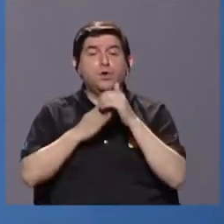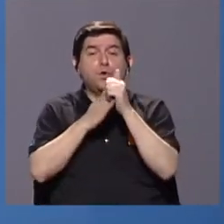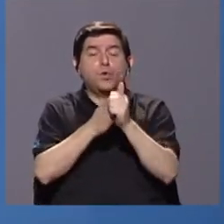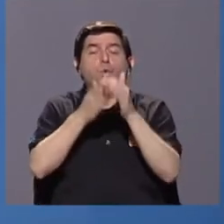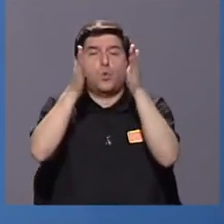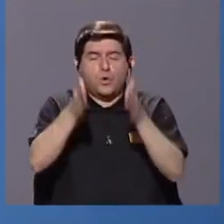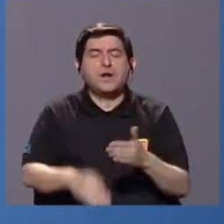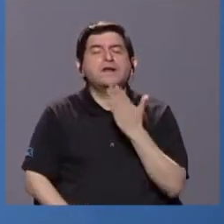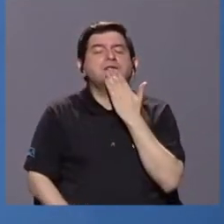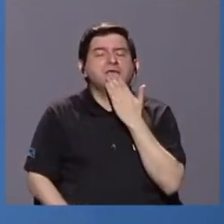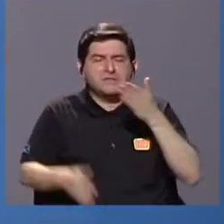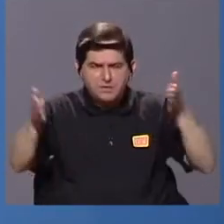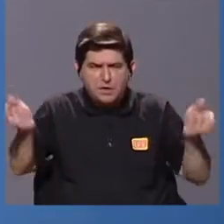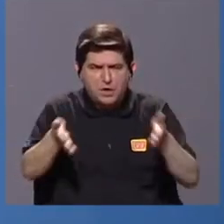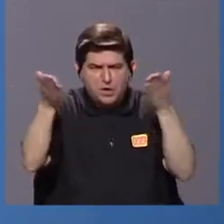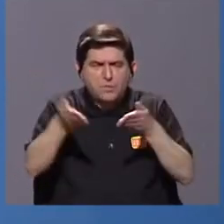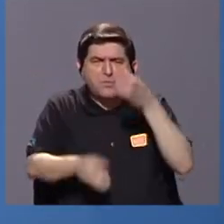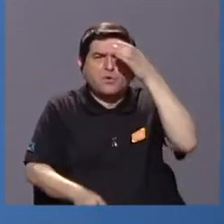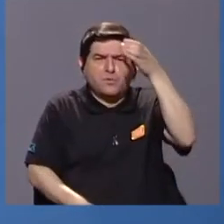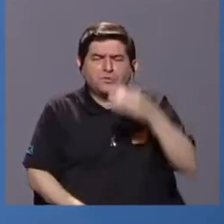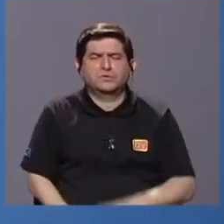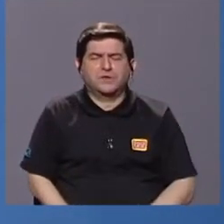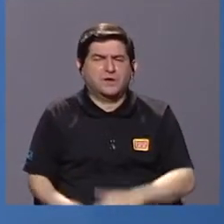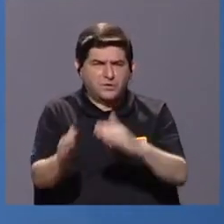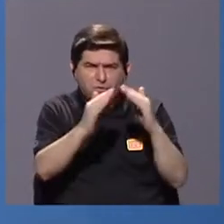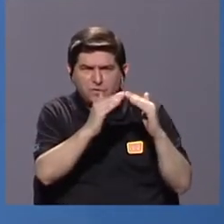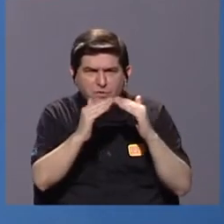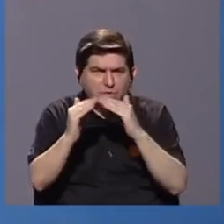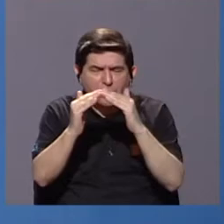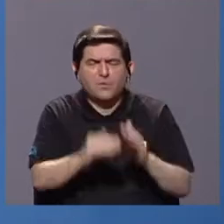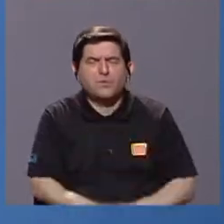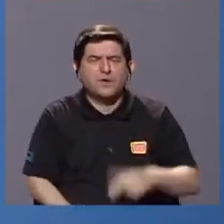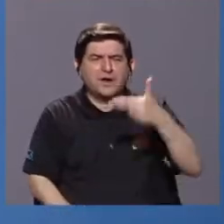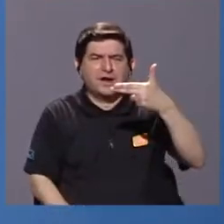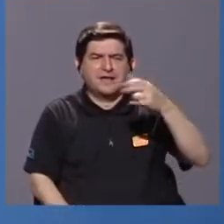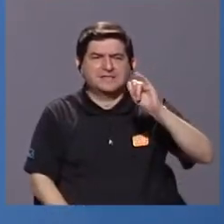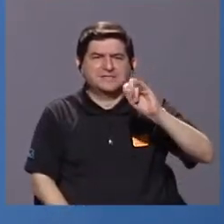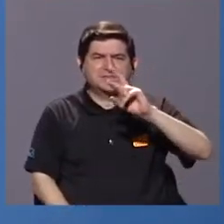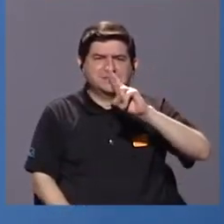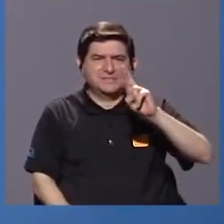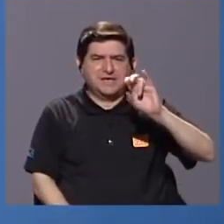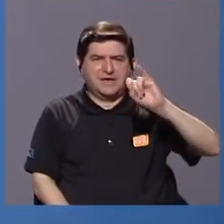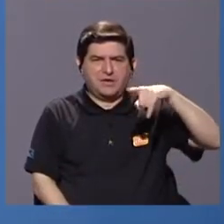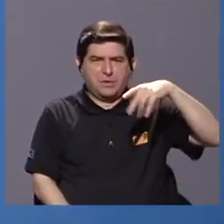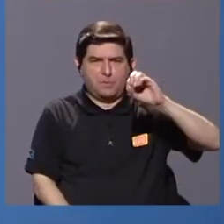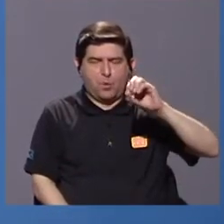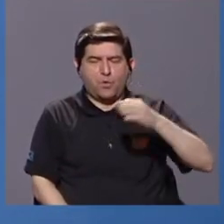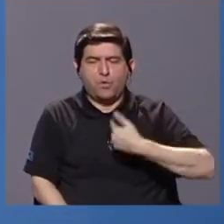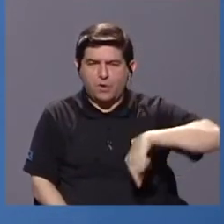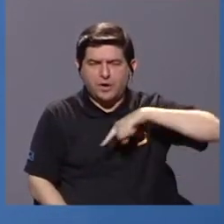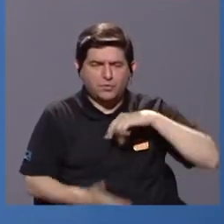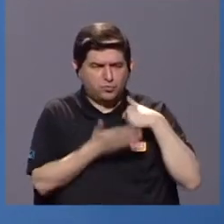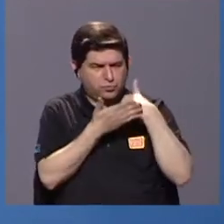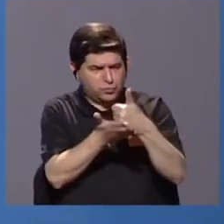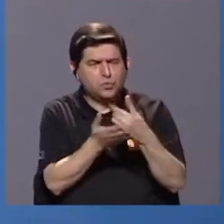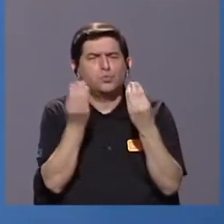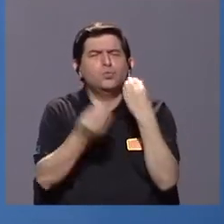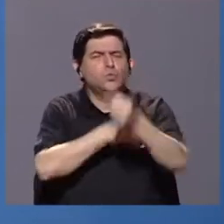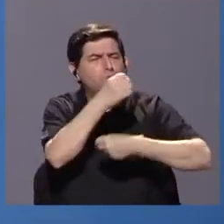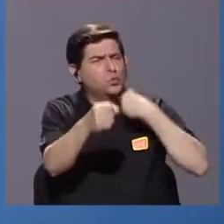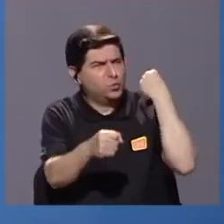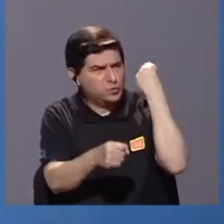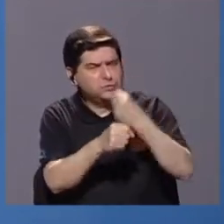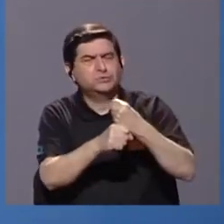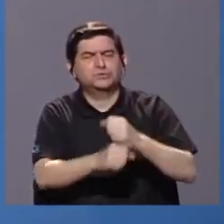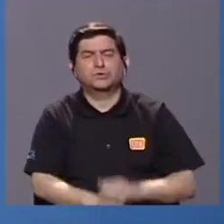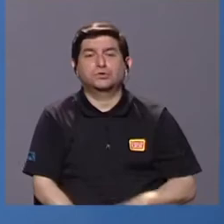promotor cultural muy importante de la comunidad de Chiripó, que ha colaborado con nosotros durante muchos años,